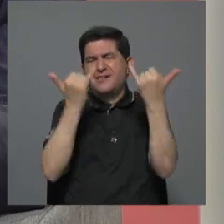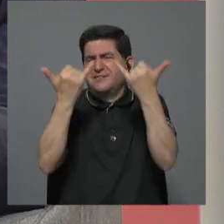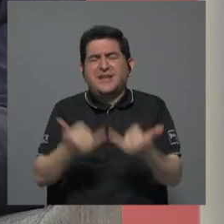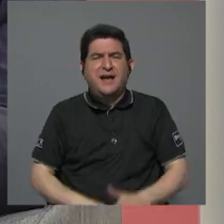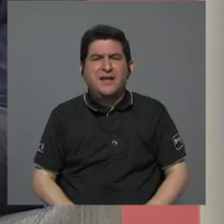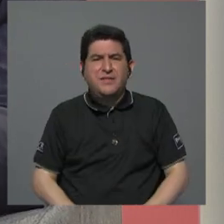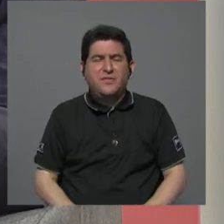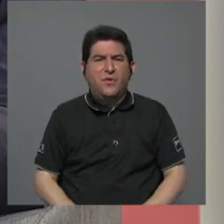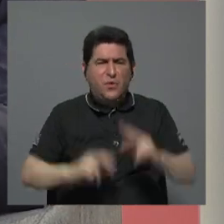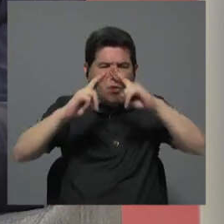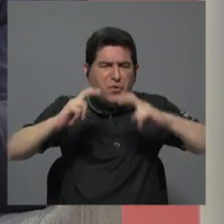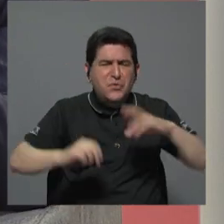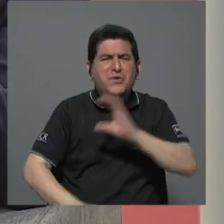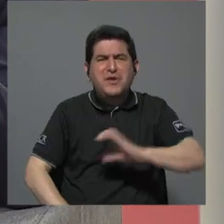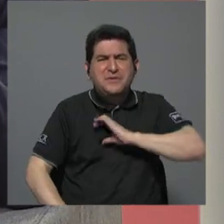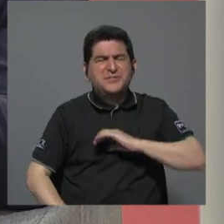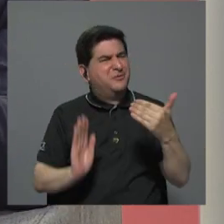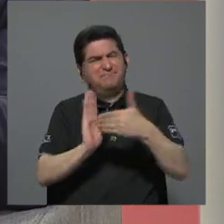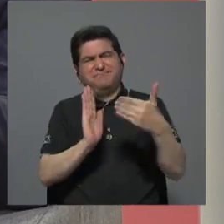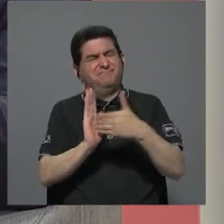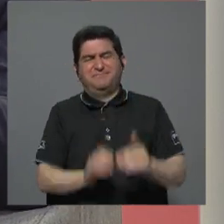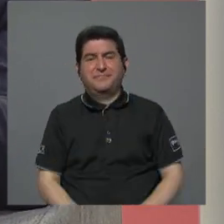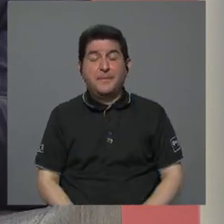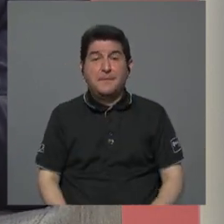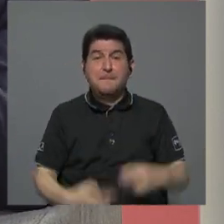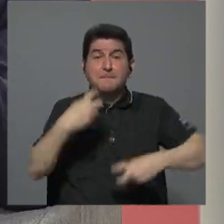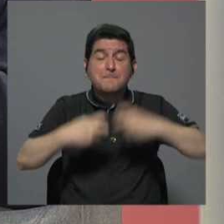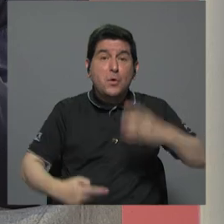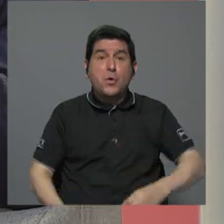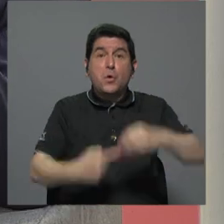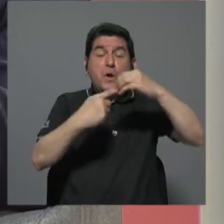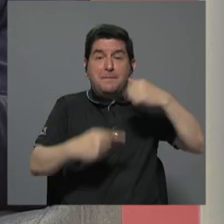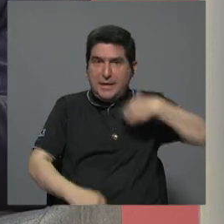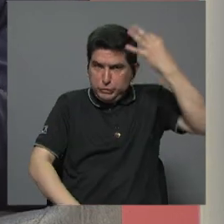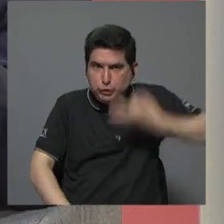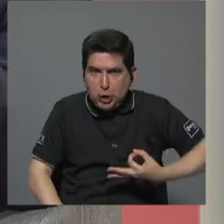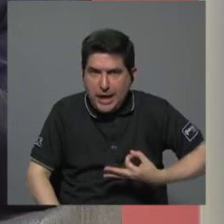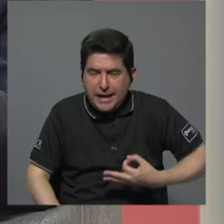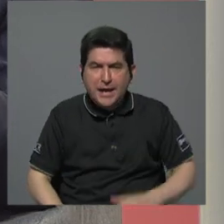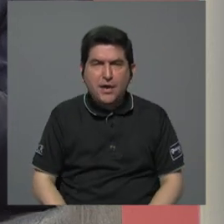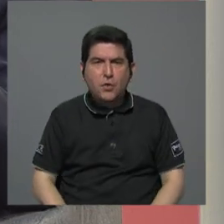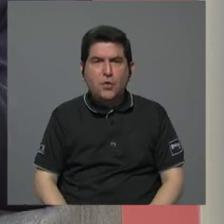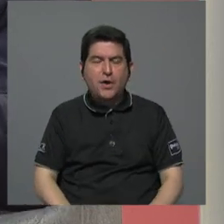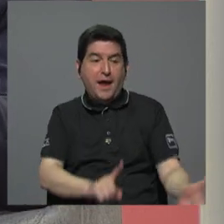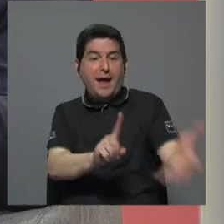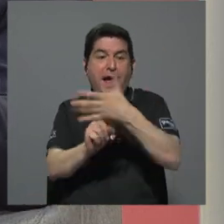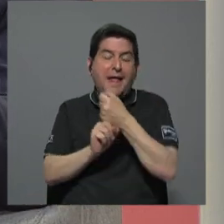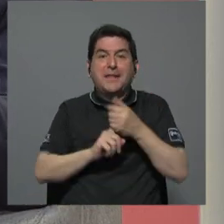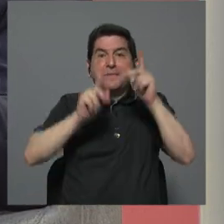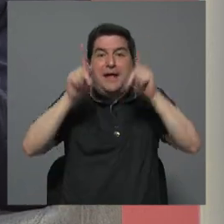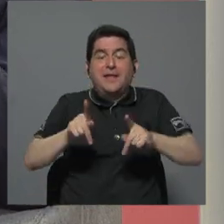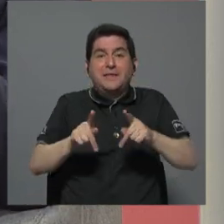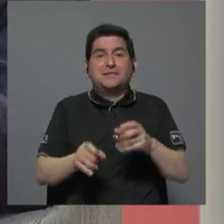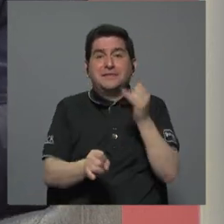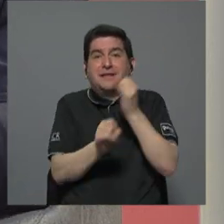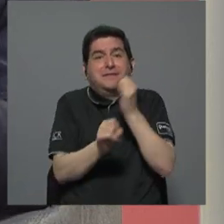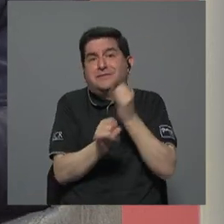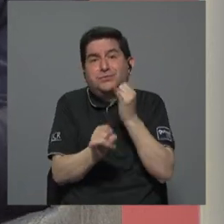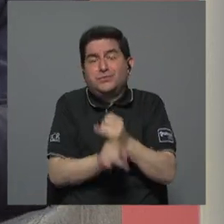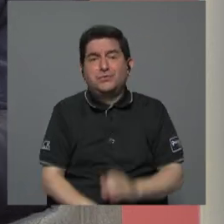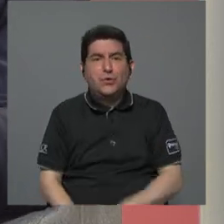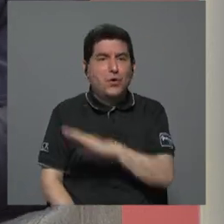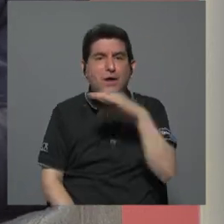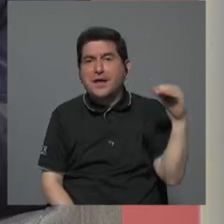el tema de revisión de calidad, o sea, el problema principal estaba para mí en la captura de la entidad y